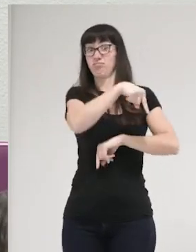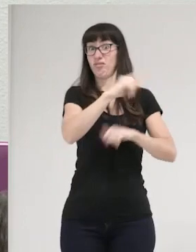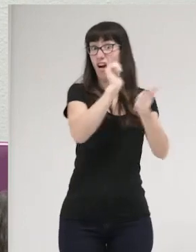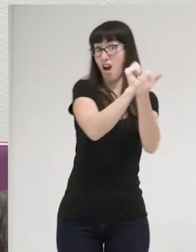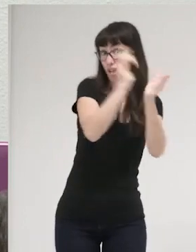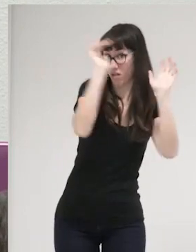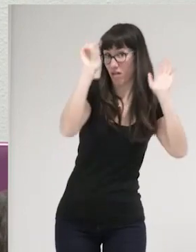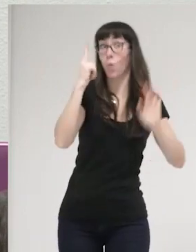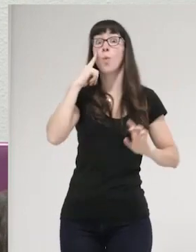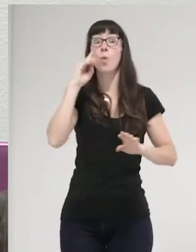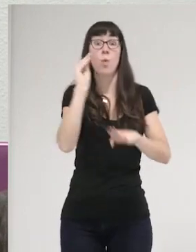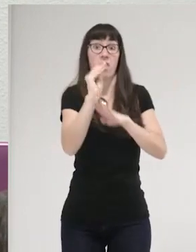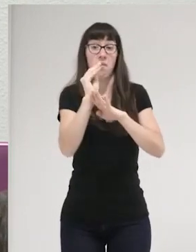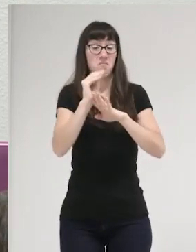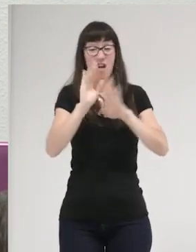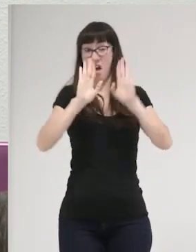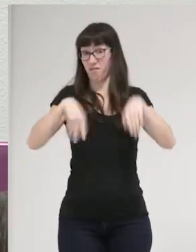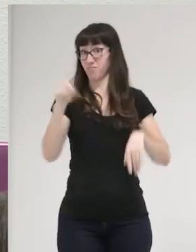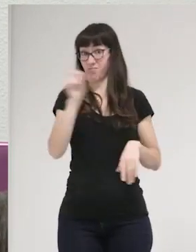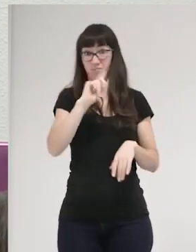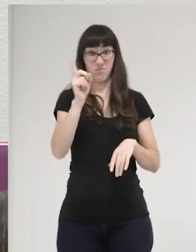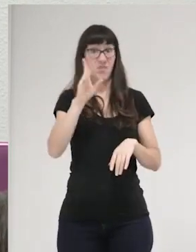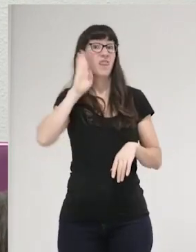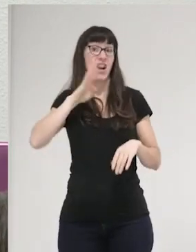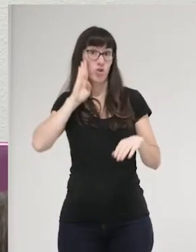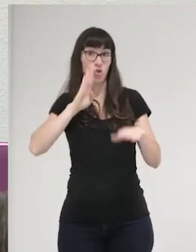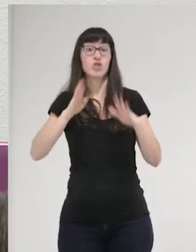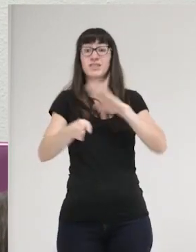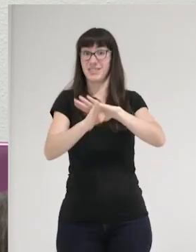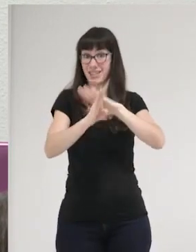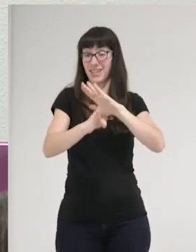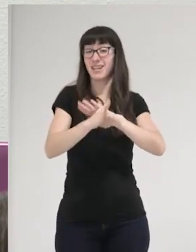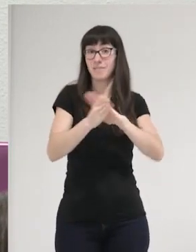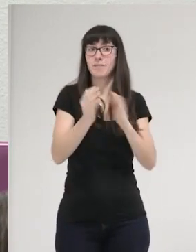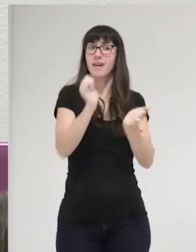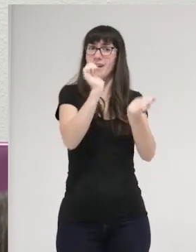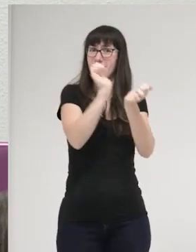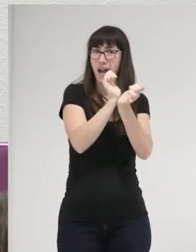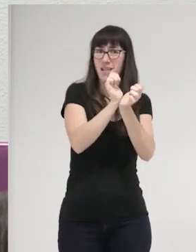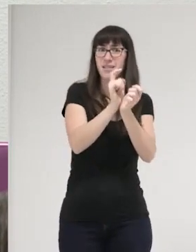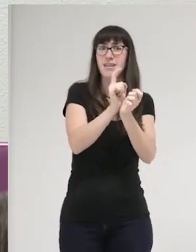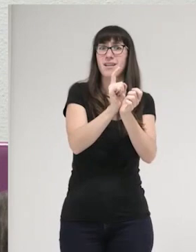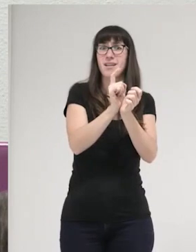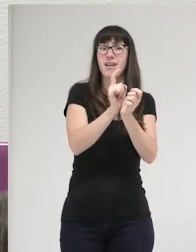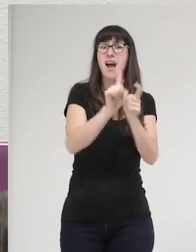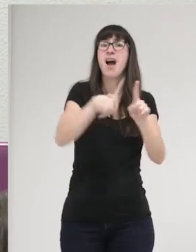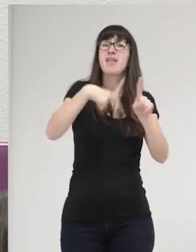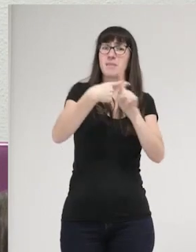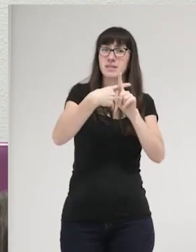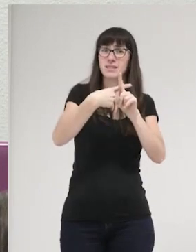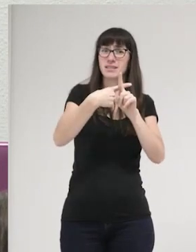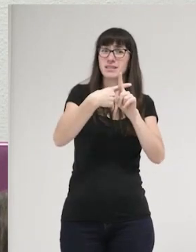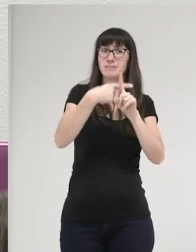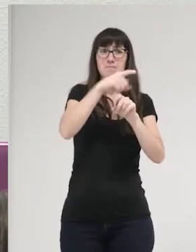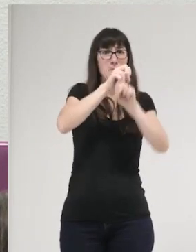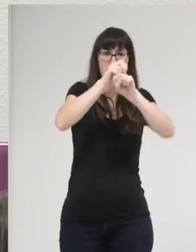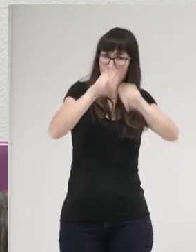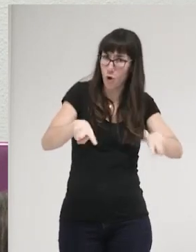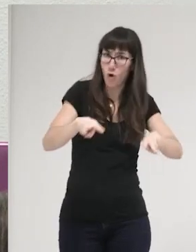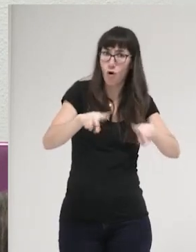la cárcel no previene el delito, de hecho, la cárcel tiene efecto criminógeno, es decir, genera más